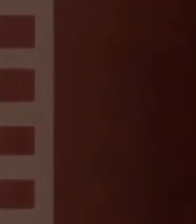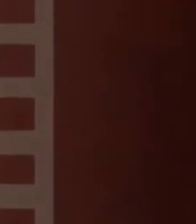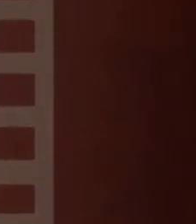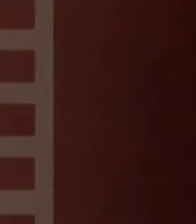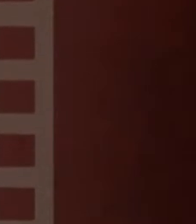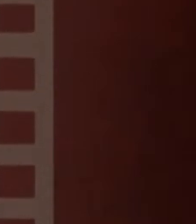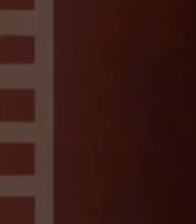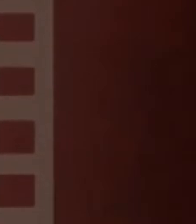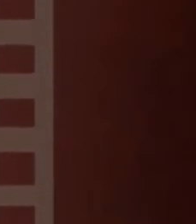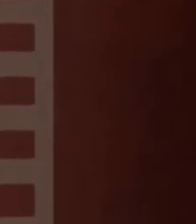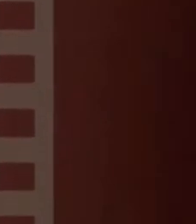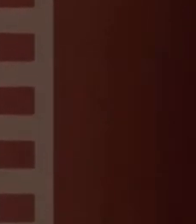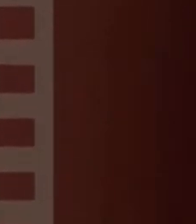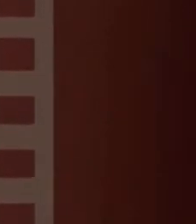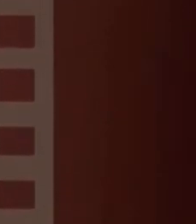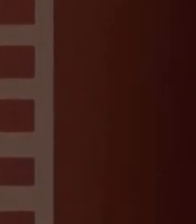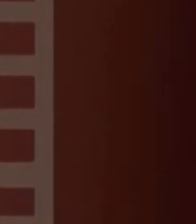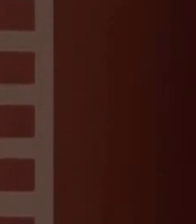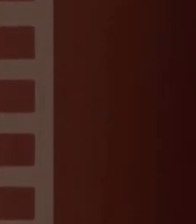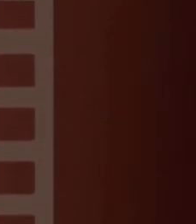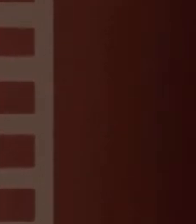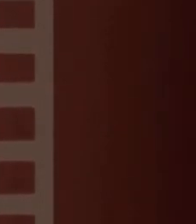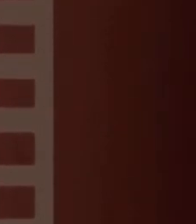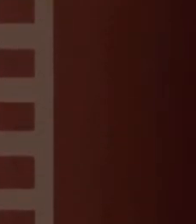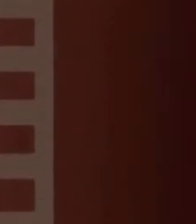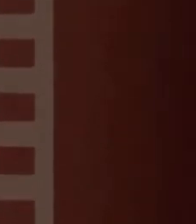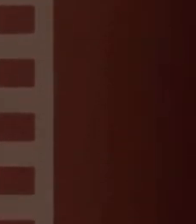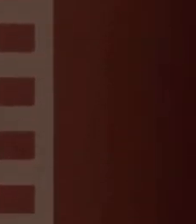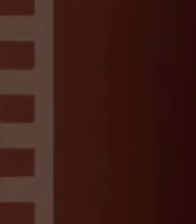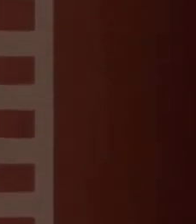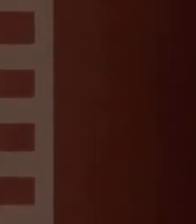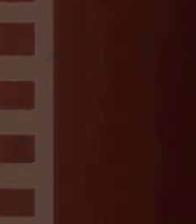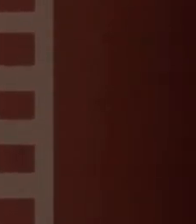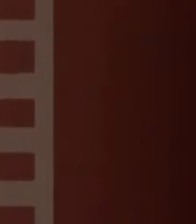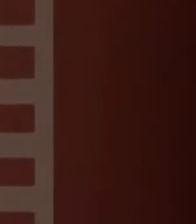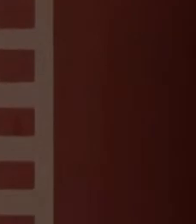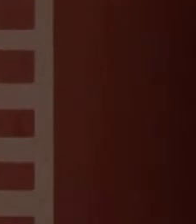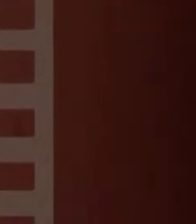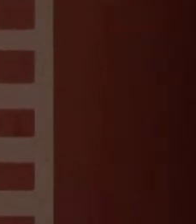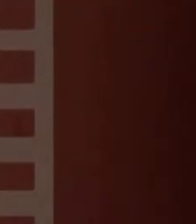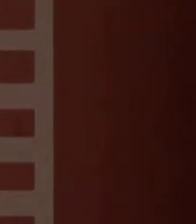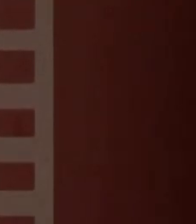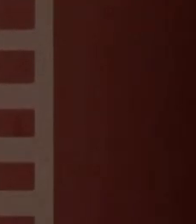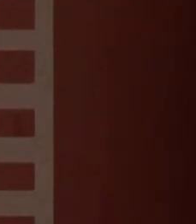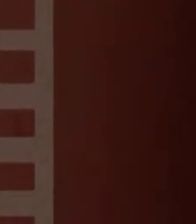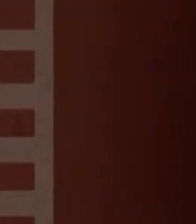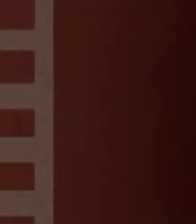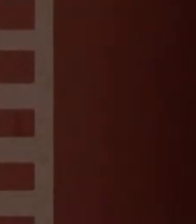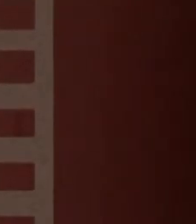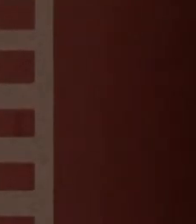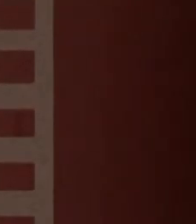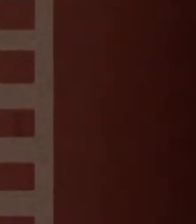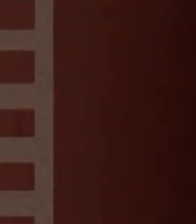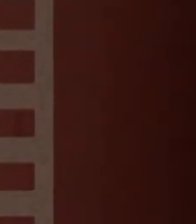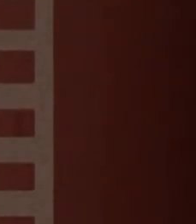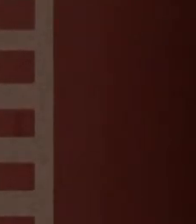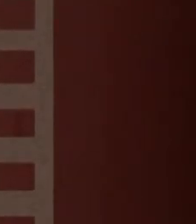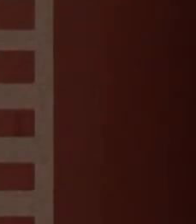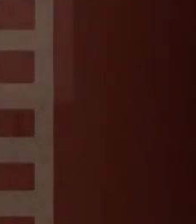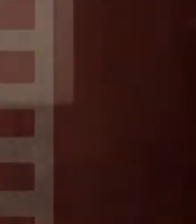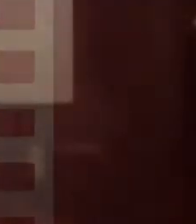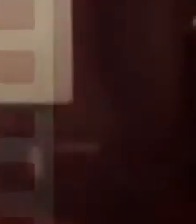Llosa y Magali Solier se convirtieron en referentes del cine peruano para el mundo entero. Y en el Perú, se